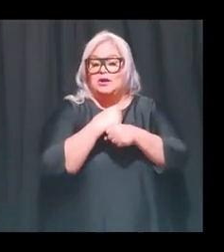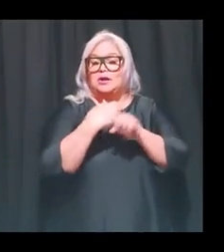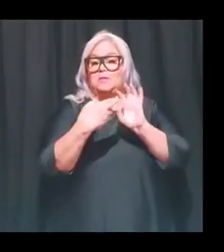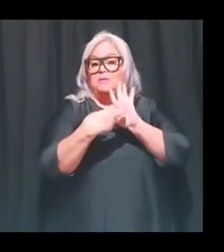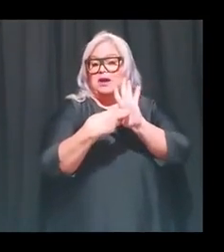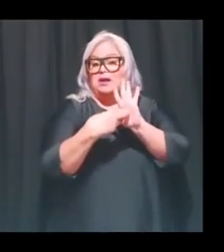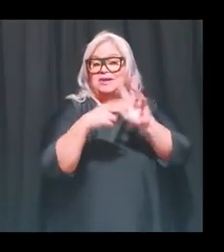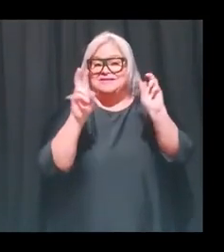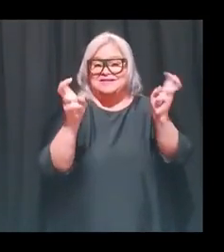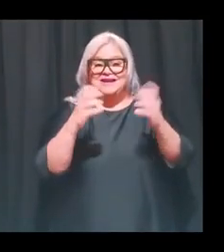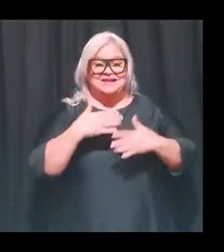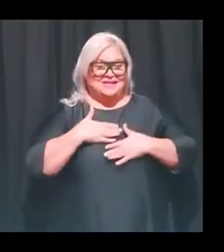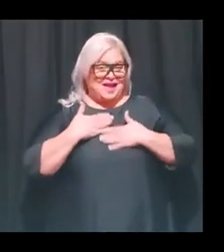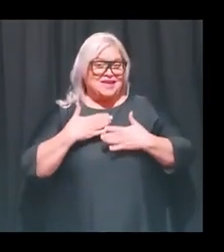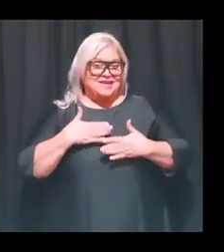es la alegría.